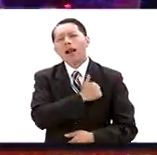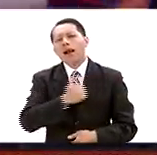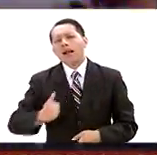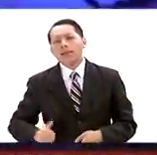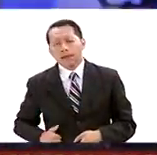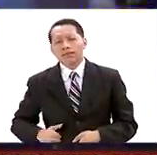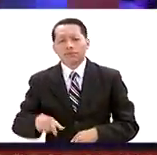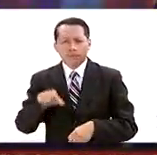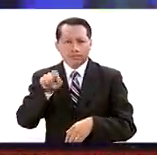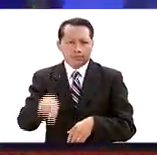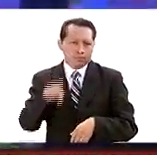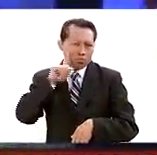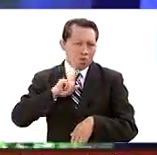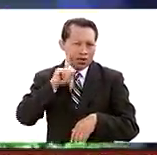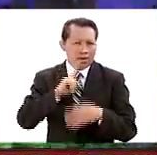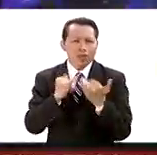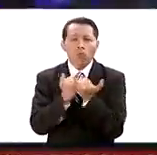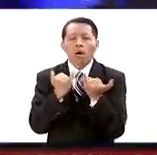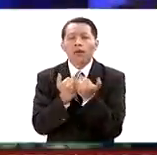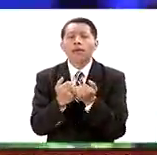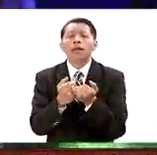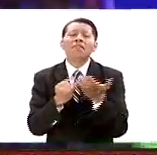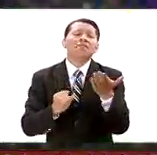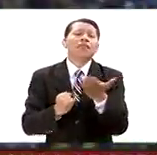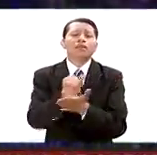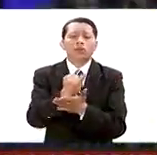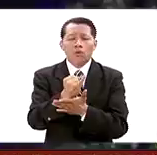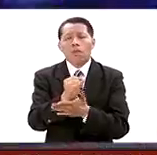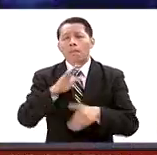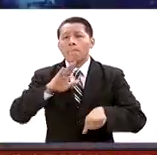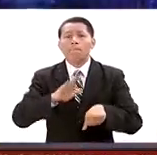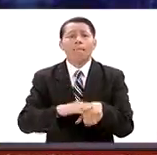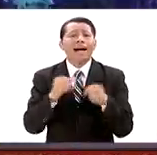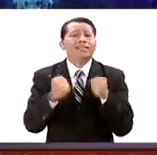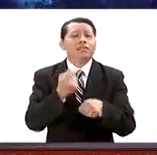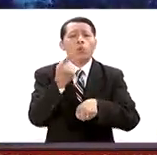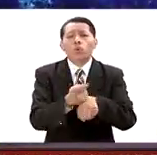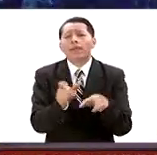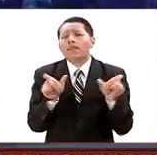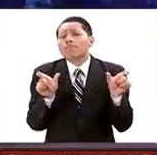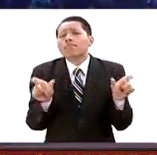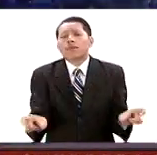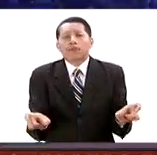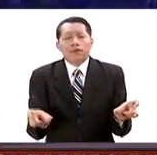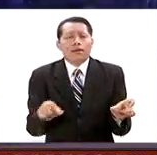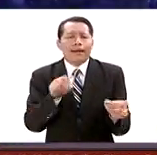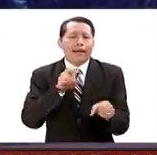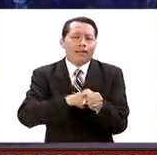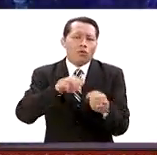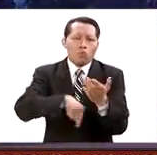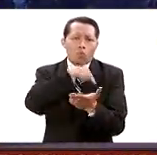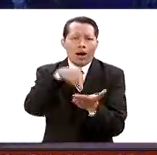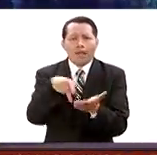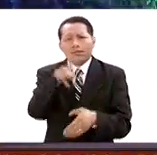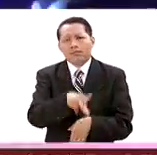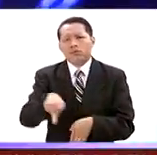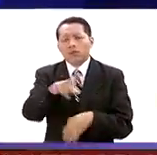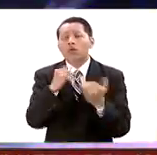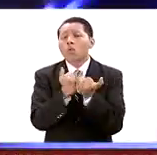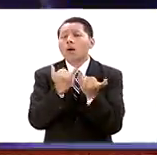Bowser determinó incrementar las medidas de seguridad en sitios públicos. De por sí, esta ciudad siempre